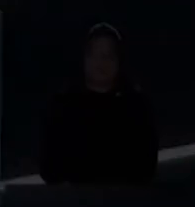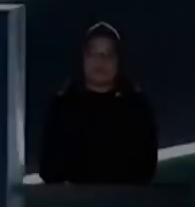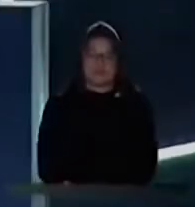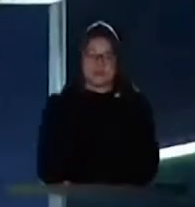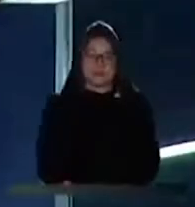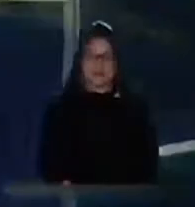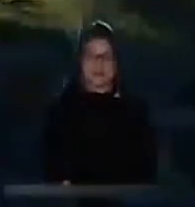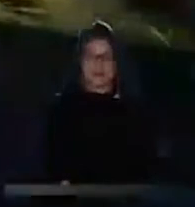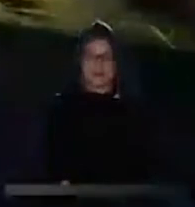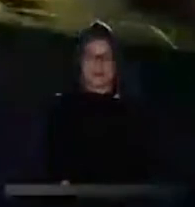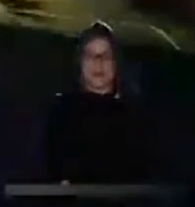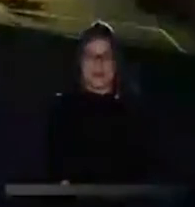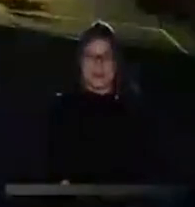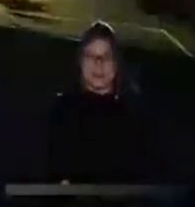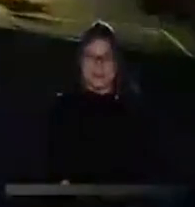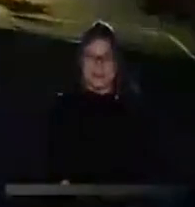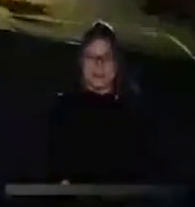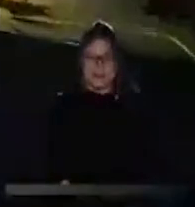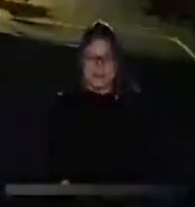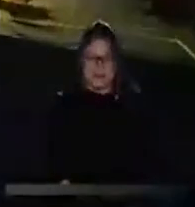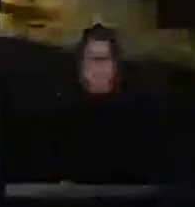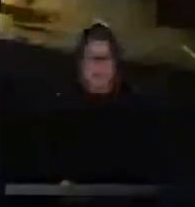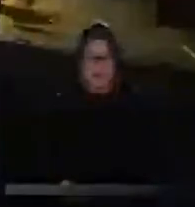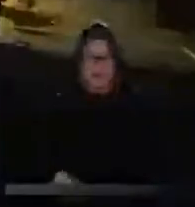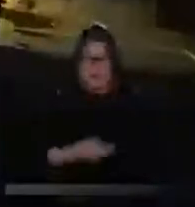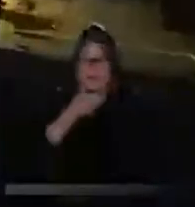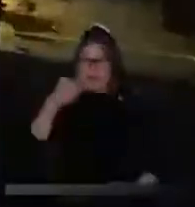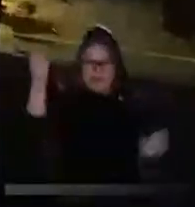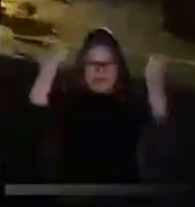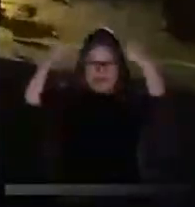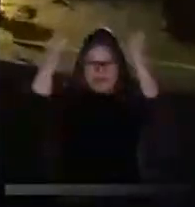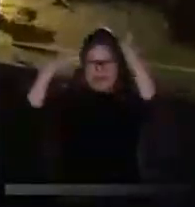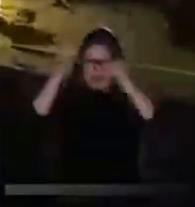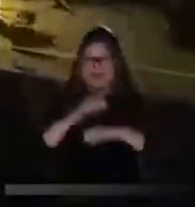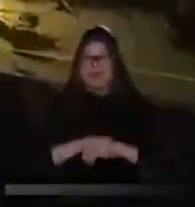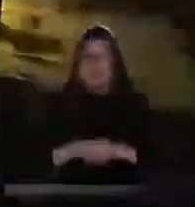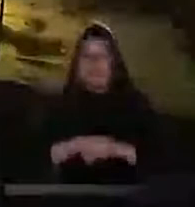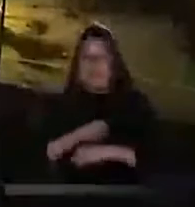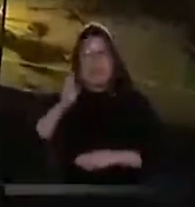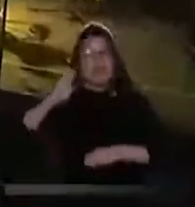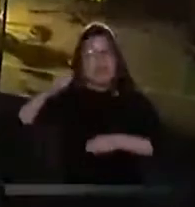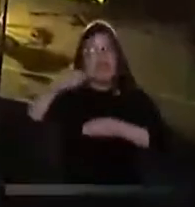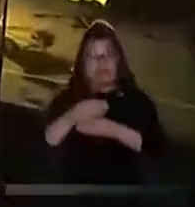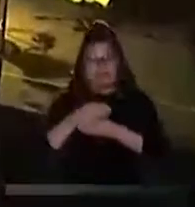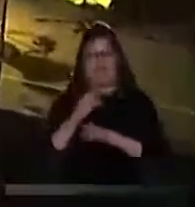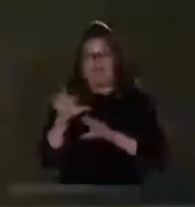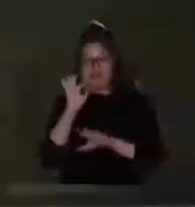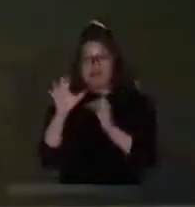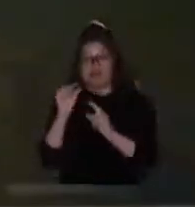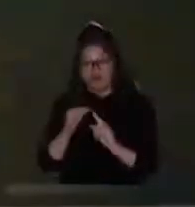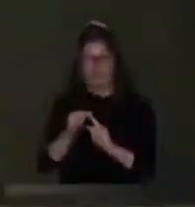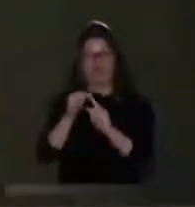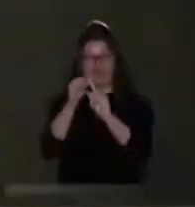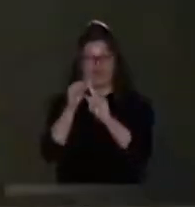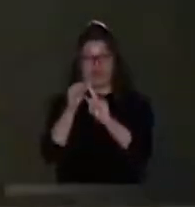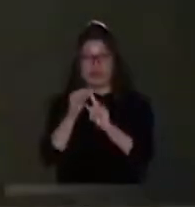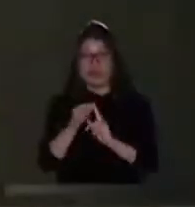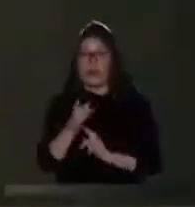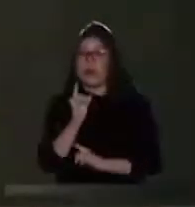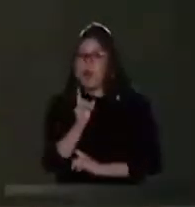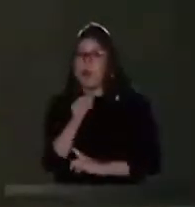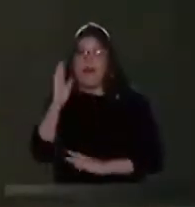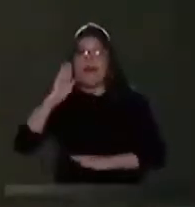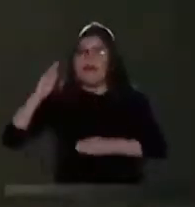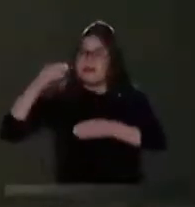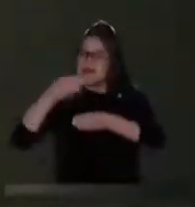La mejor campaña publicitaria en Smart Teams tiene mucho valor porque parte de lo que busca Smart